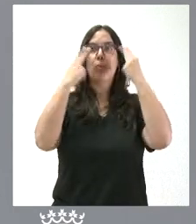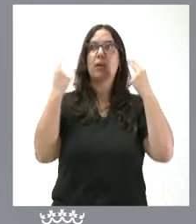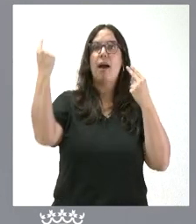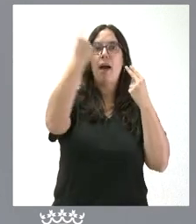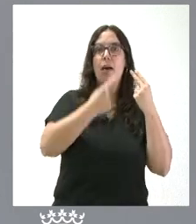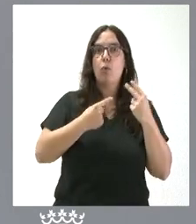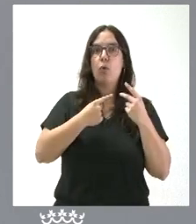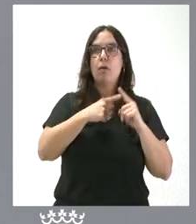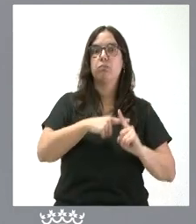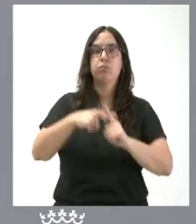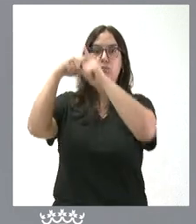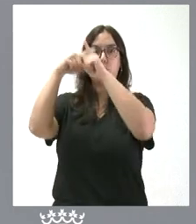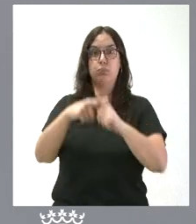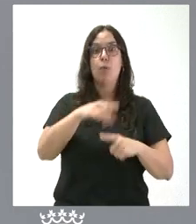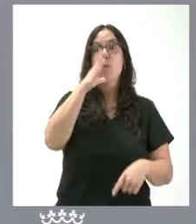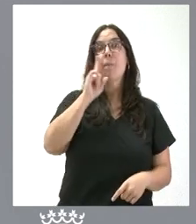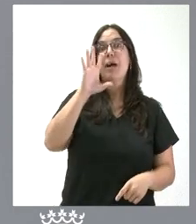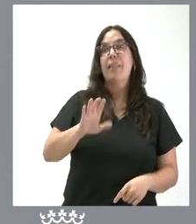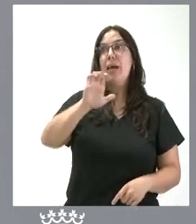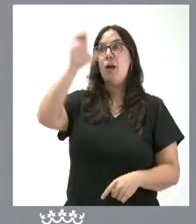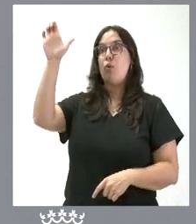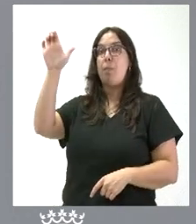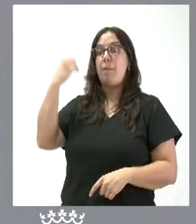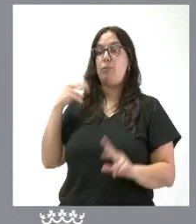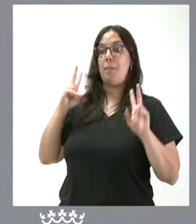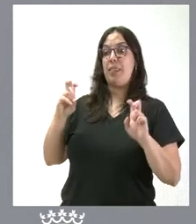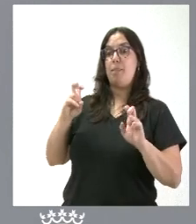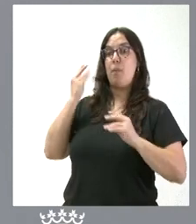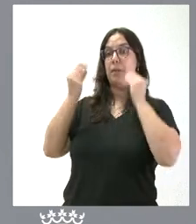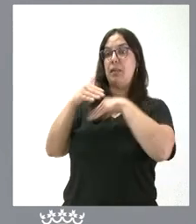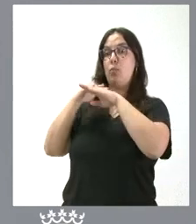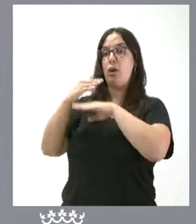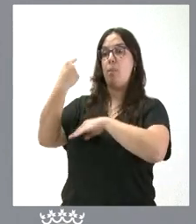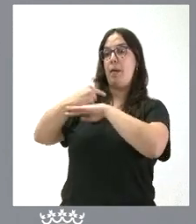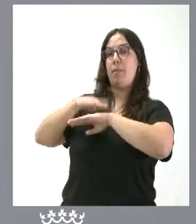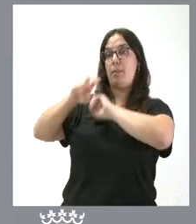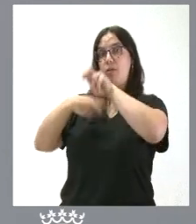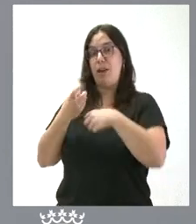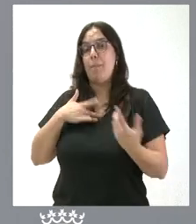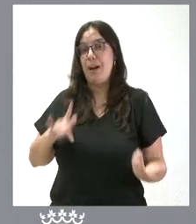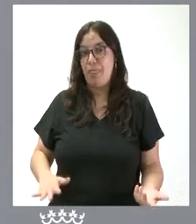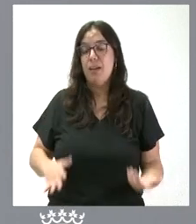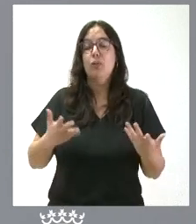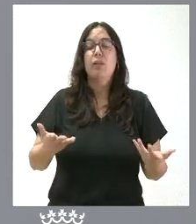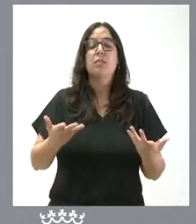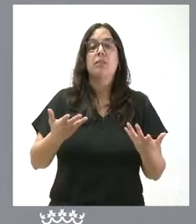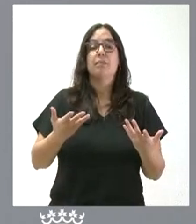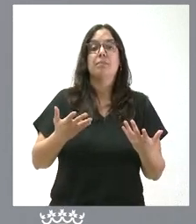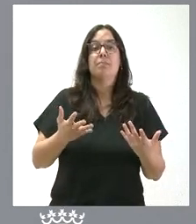ante Europa se van a modificar las previsiones iniciales que había establecido el Gobierno. Y junto a estas indefiniciones está el hecho de unas